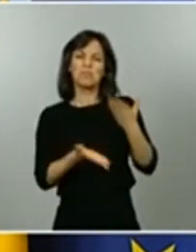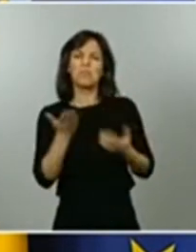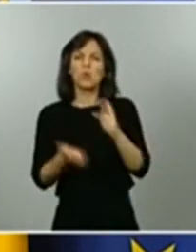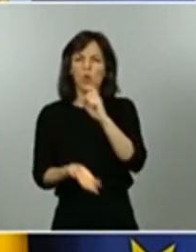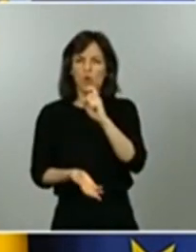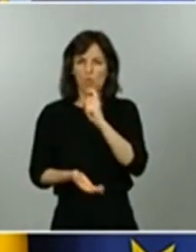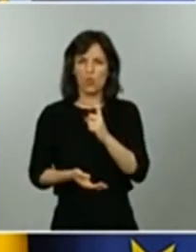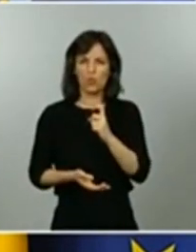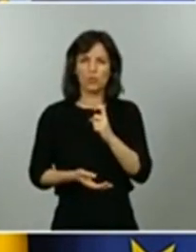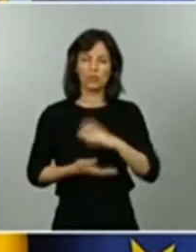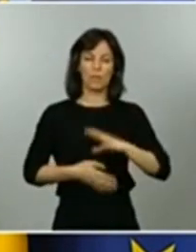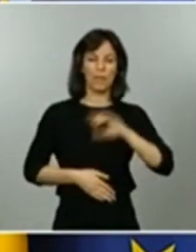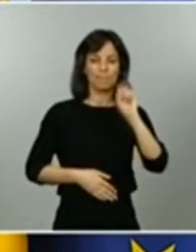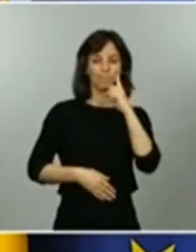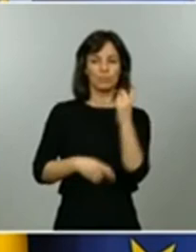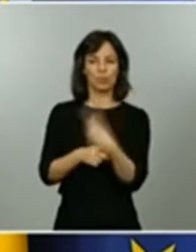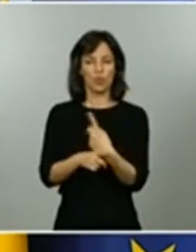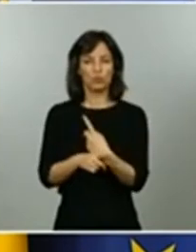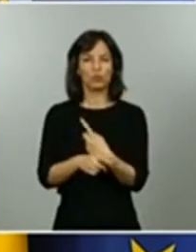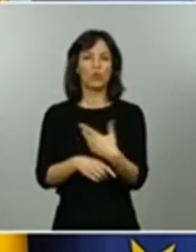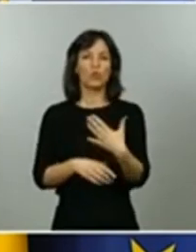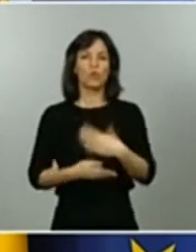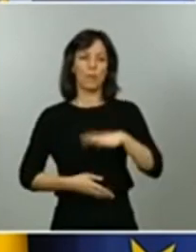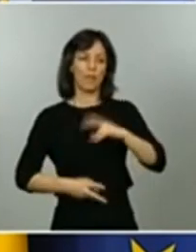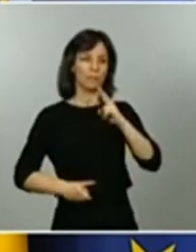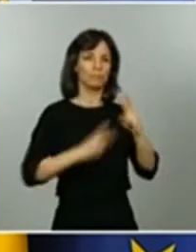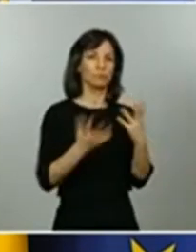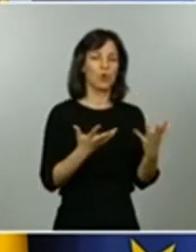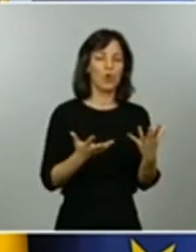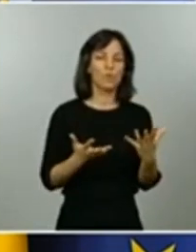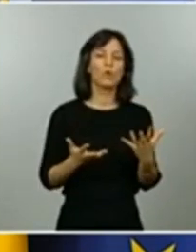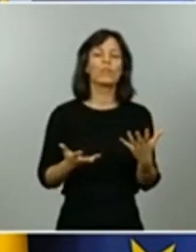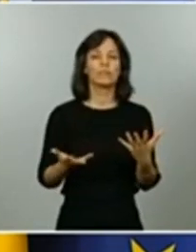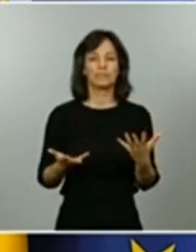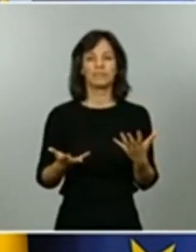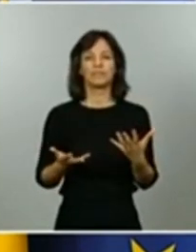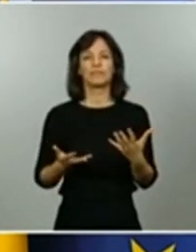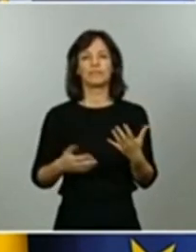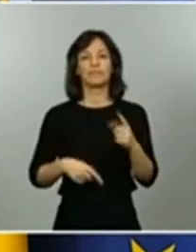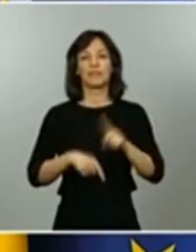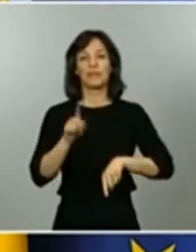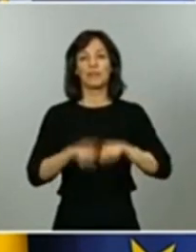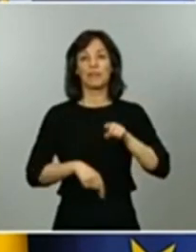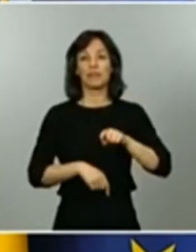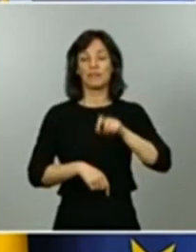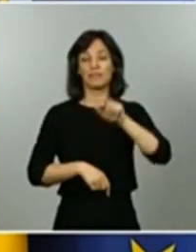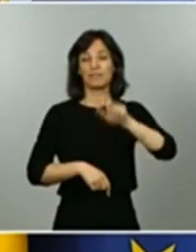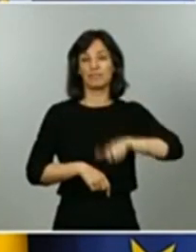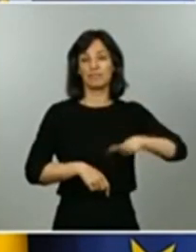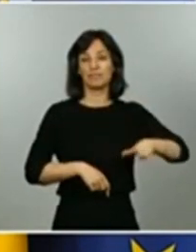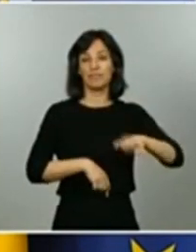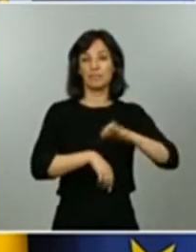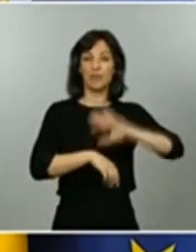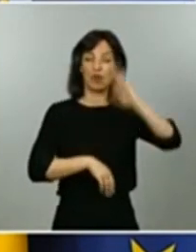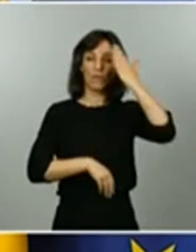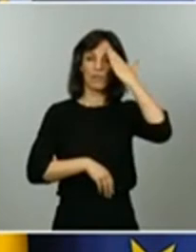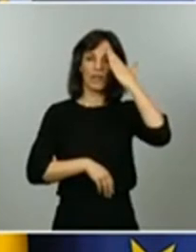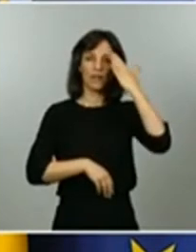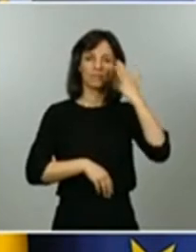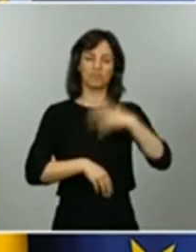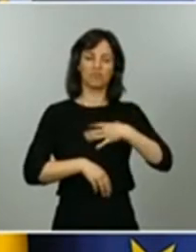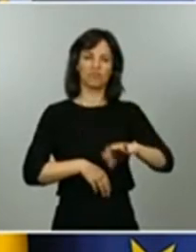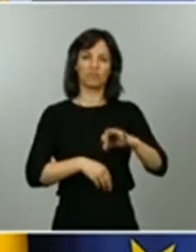capacidad de respuesta son la capacidad de atención primaria para hacer el diagnóstico precoz lo que implica evidentemente un